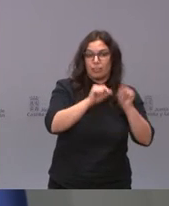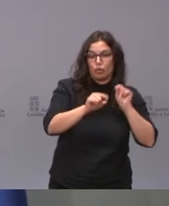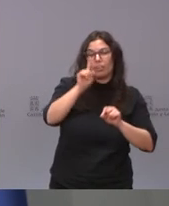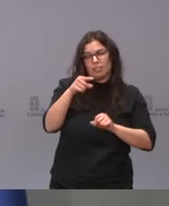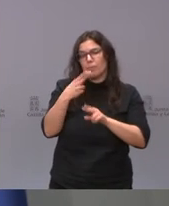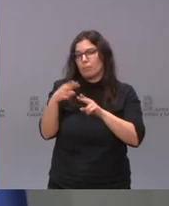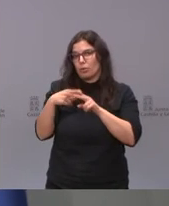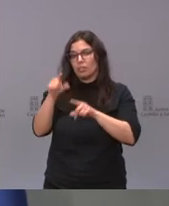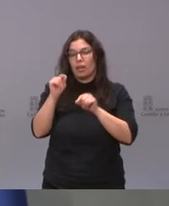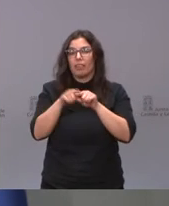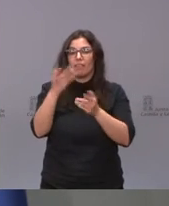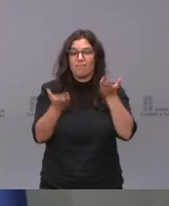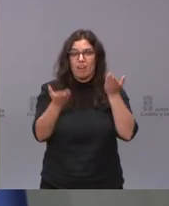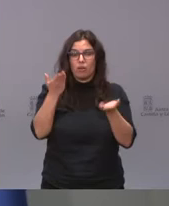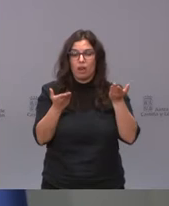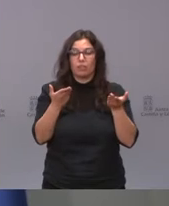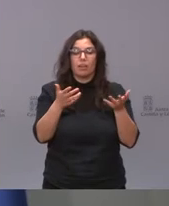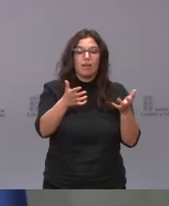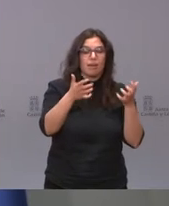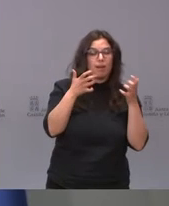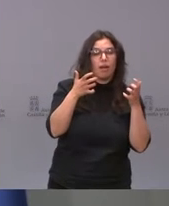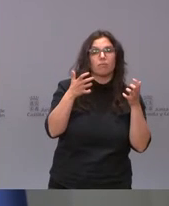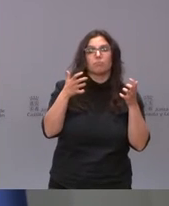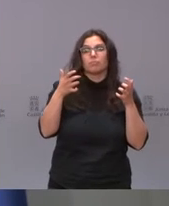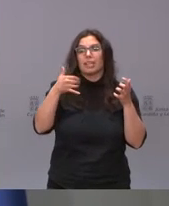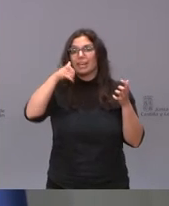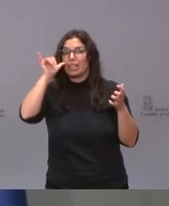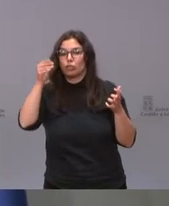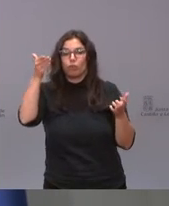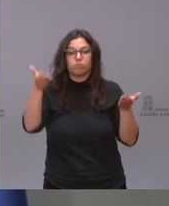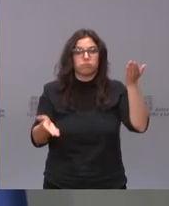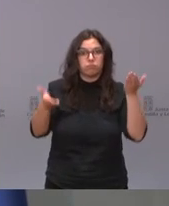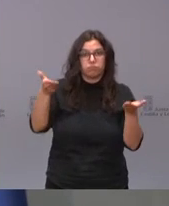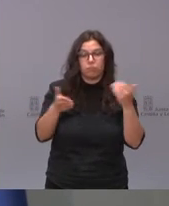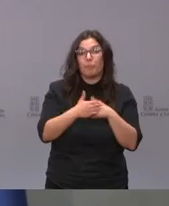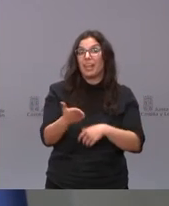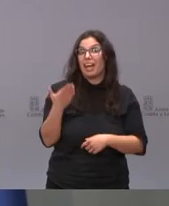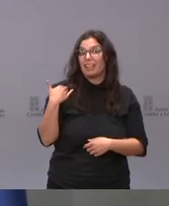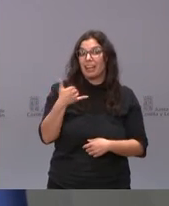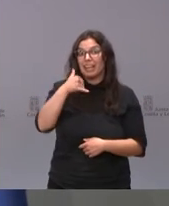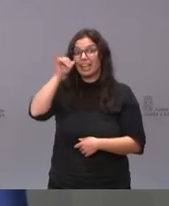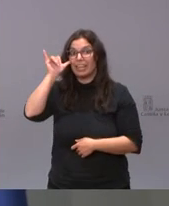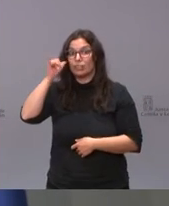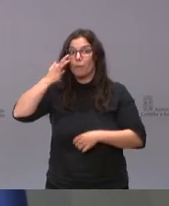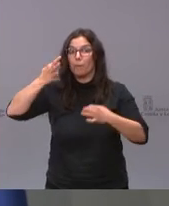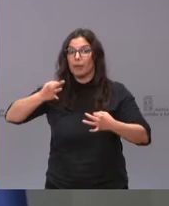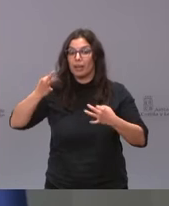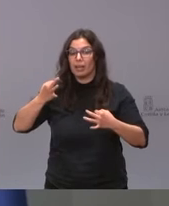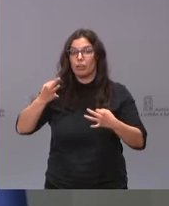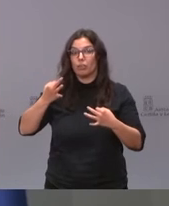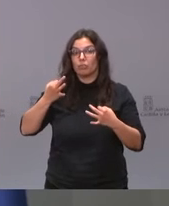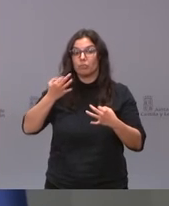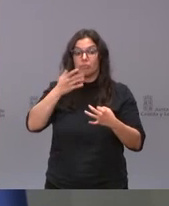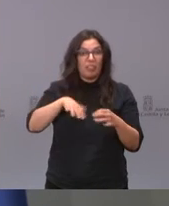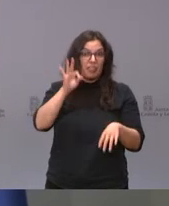midiendo el riesgo y el beneficio el riesgo que corríamos ayer al tomar esta decisión era